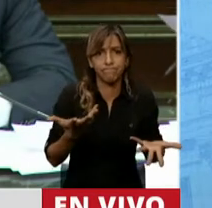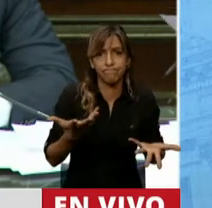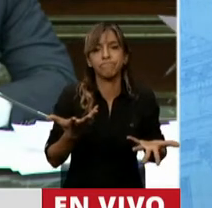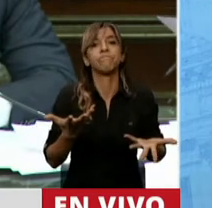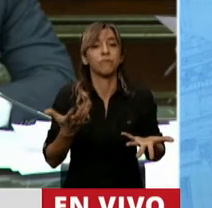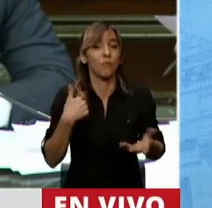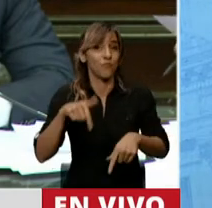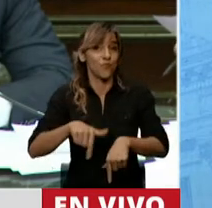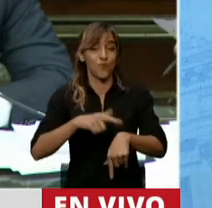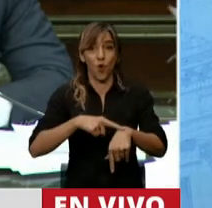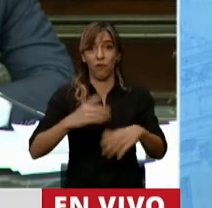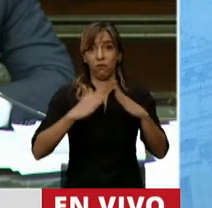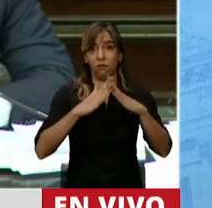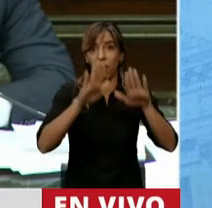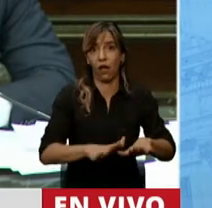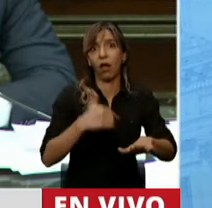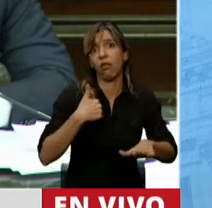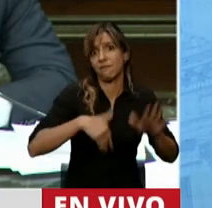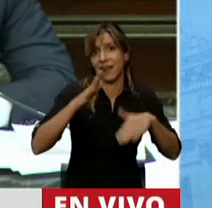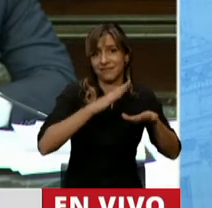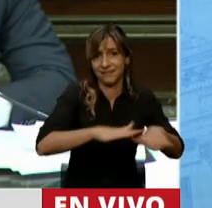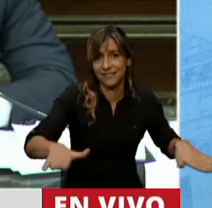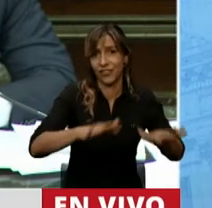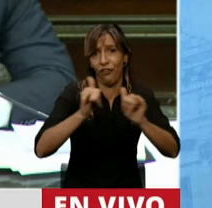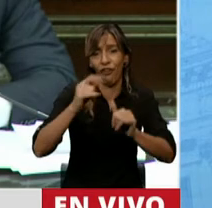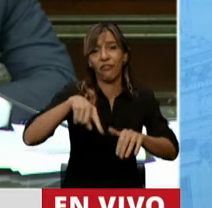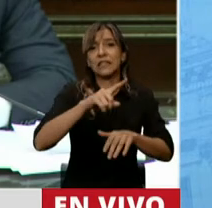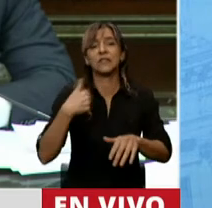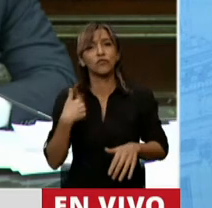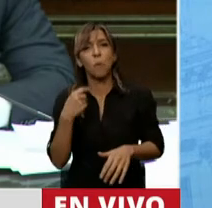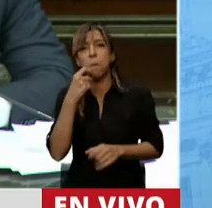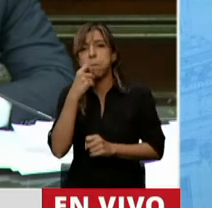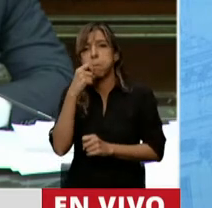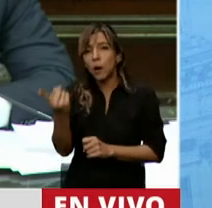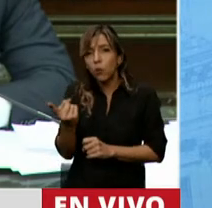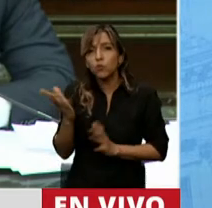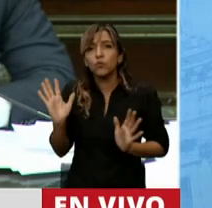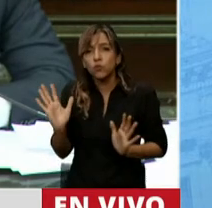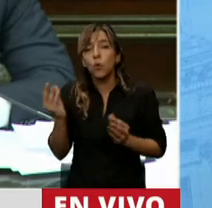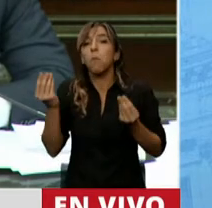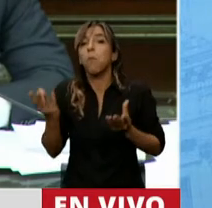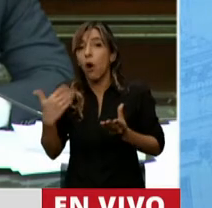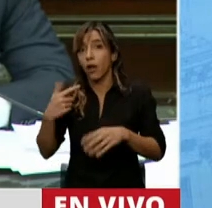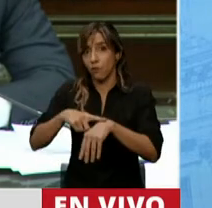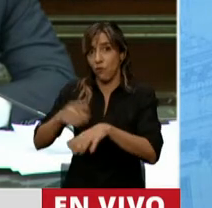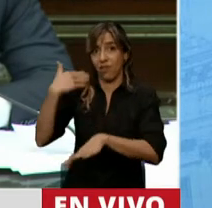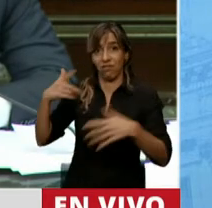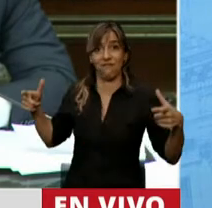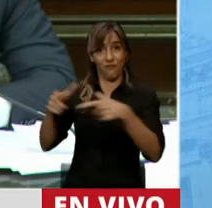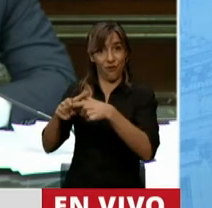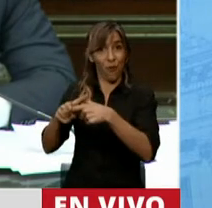entonces le pregunto concretamente, señor jefe de gabinete, ¿por qué en la mesa del Comité de Crisis Nacional